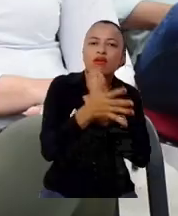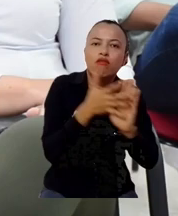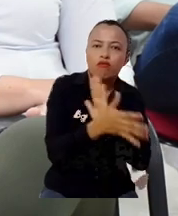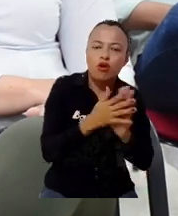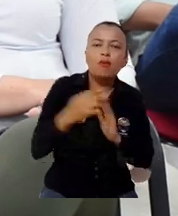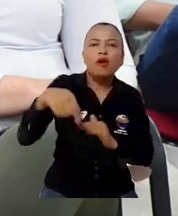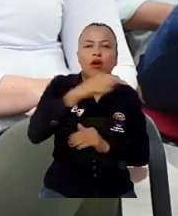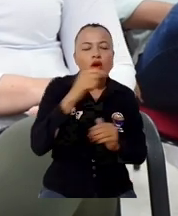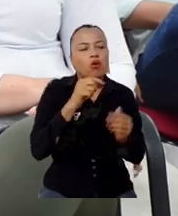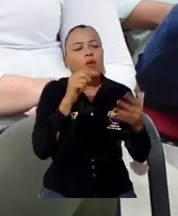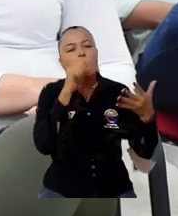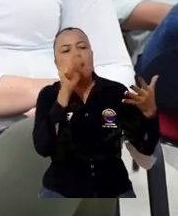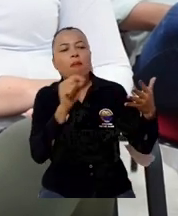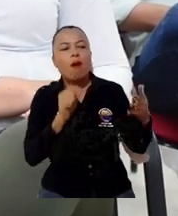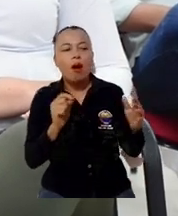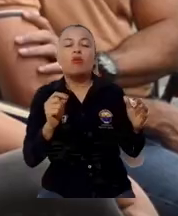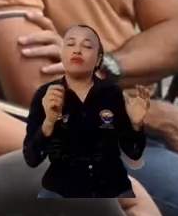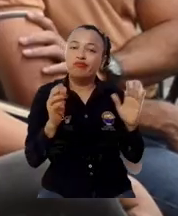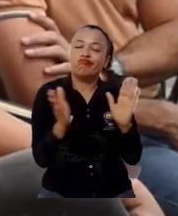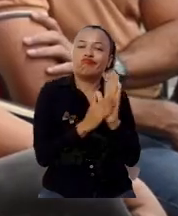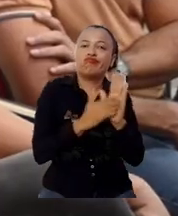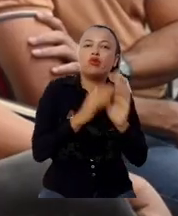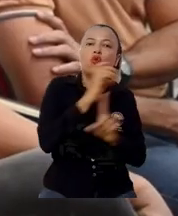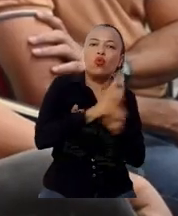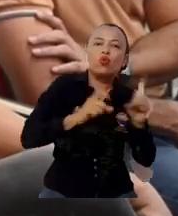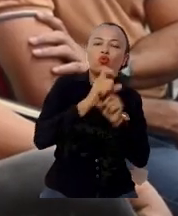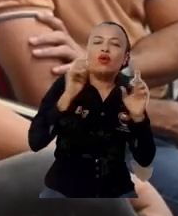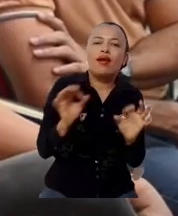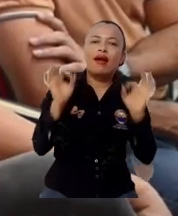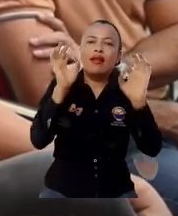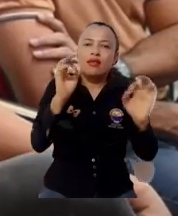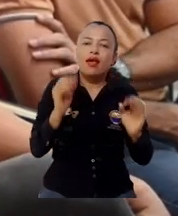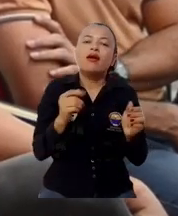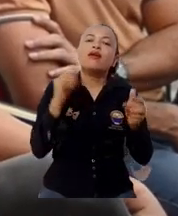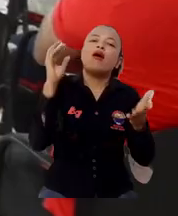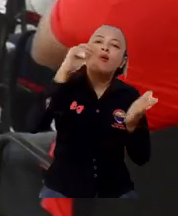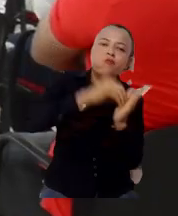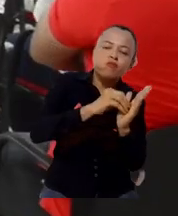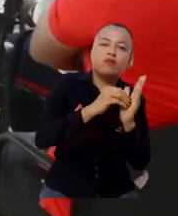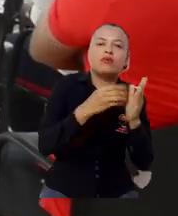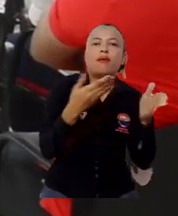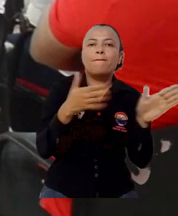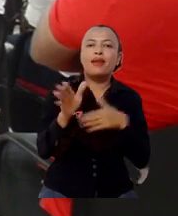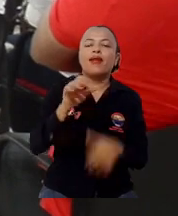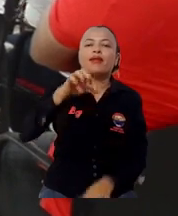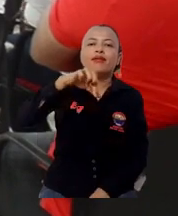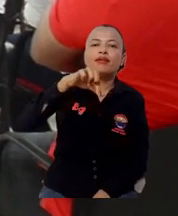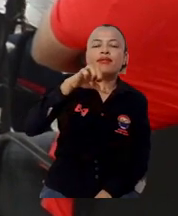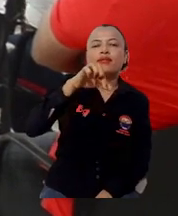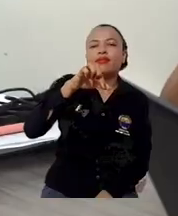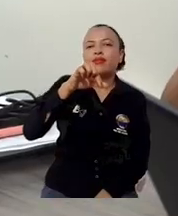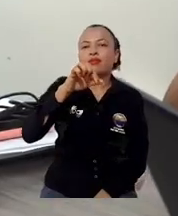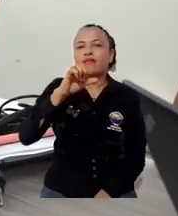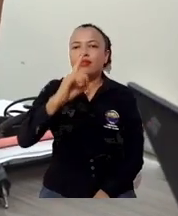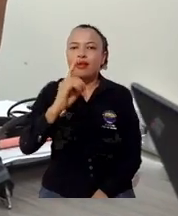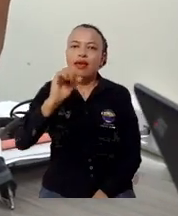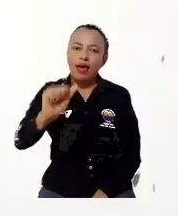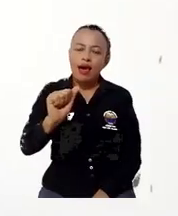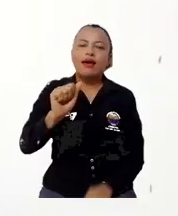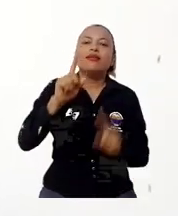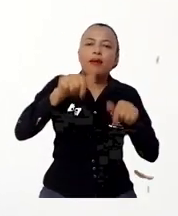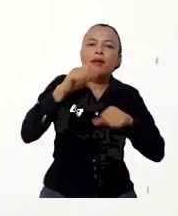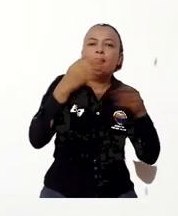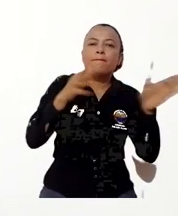informe que valida y corrobora la cultura de calidad planteada en el Plan de Desarrollo Universitario 2020-2030